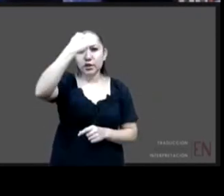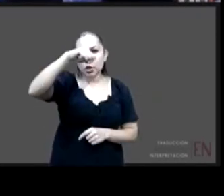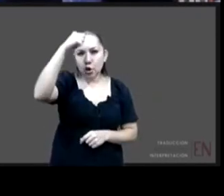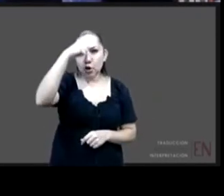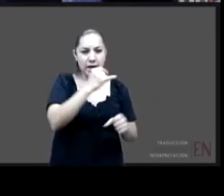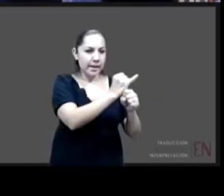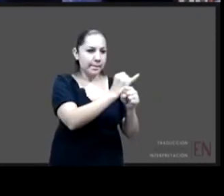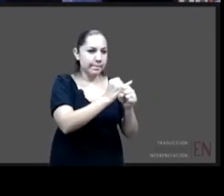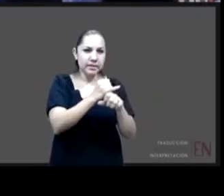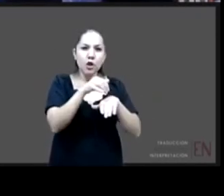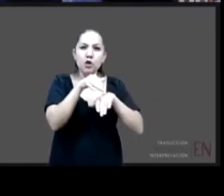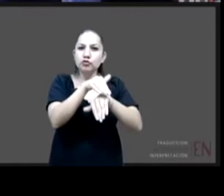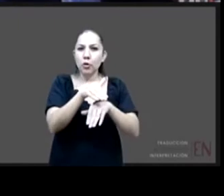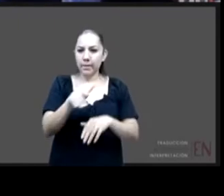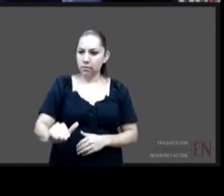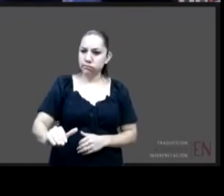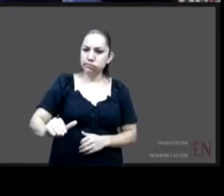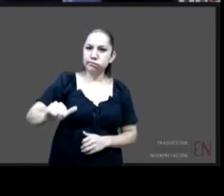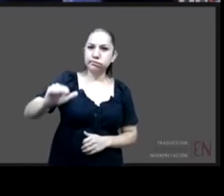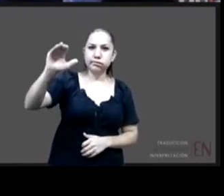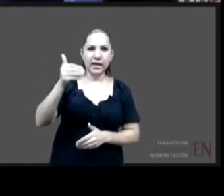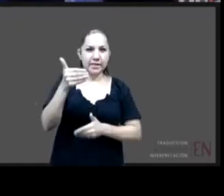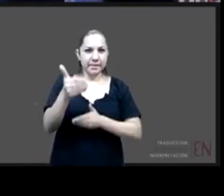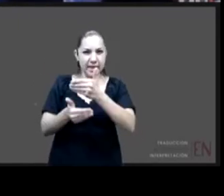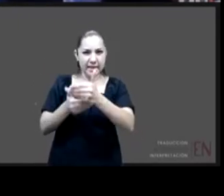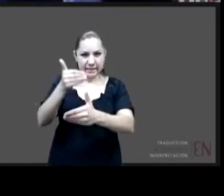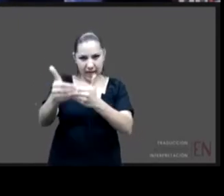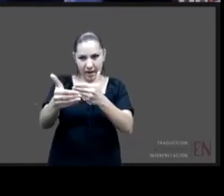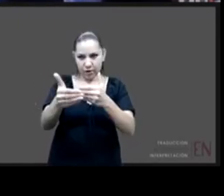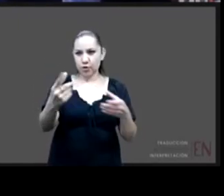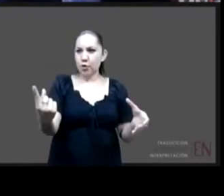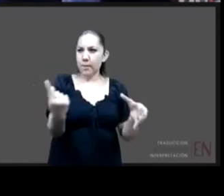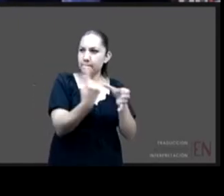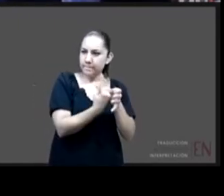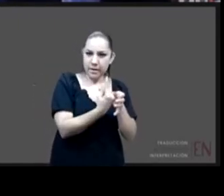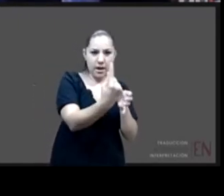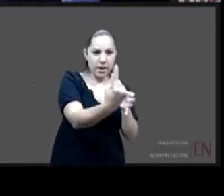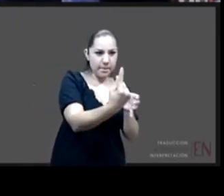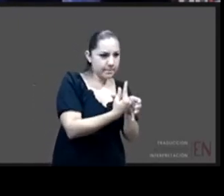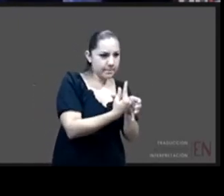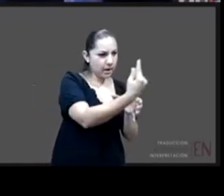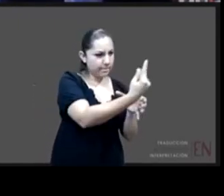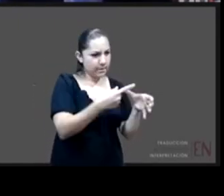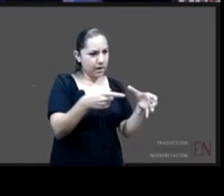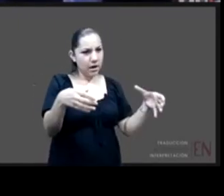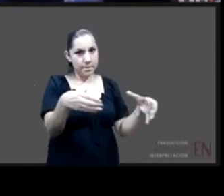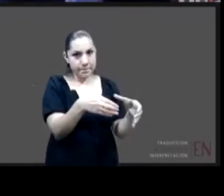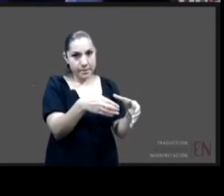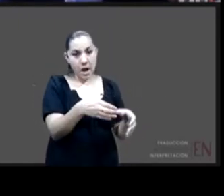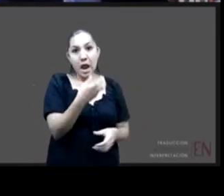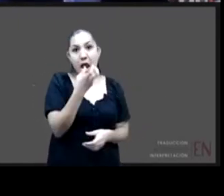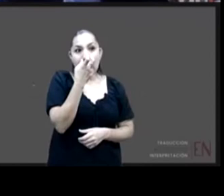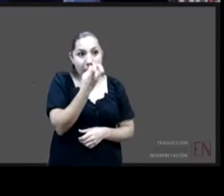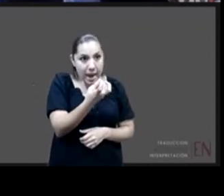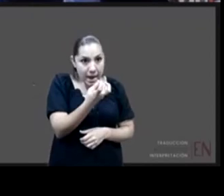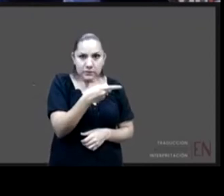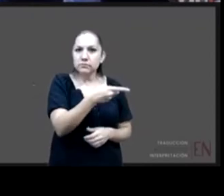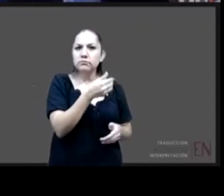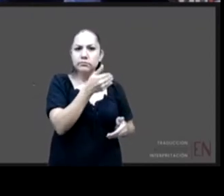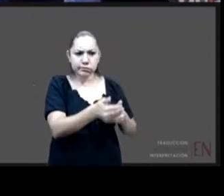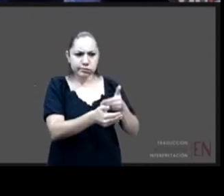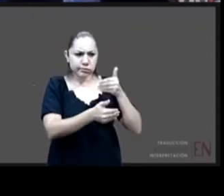vivir en un contexto familiar la alternativa o la solución que generalmente se ha dado